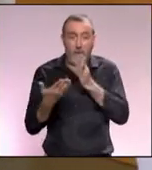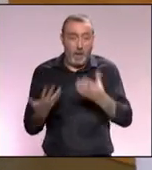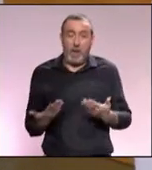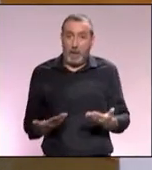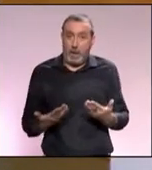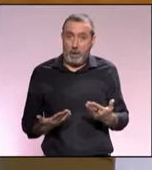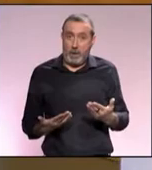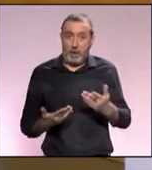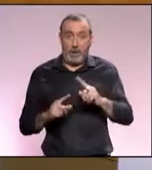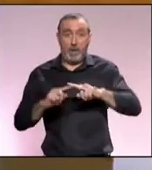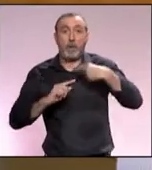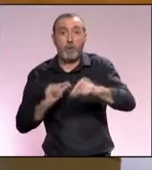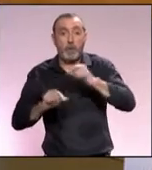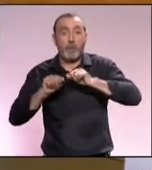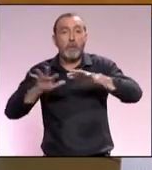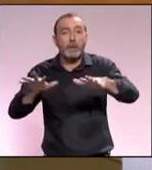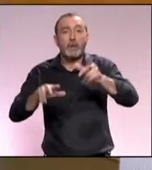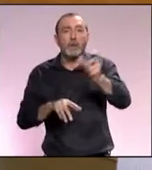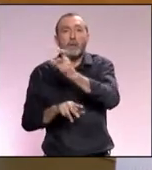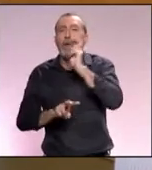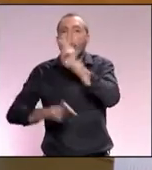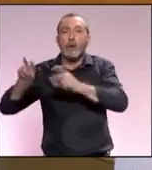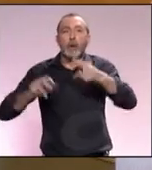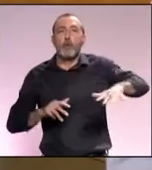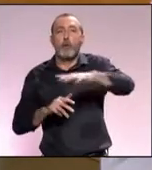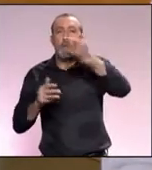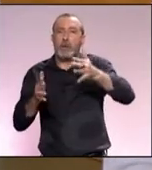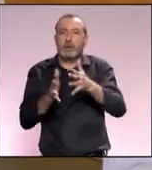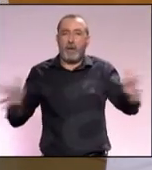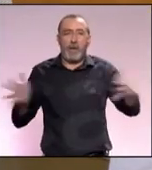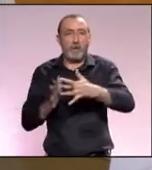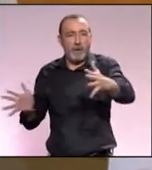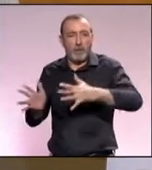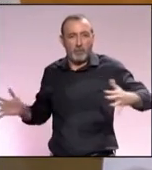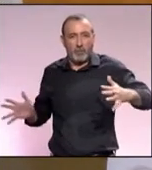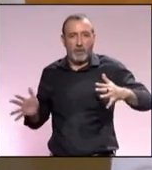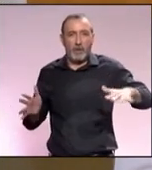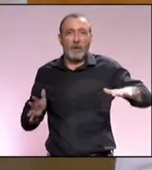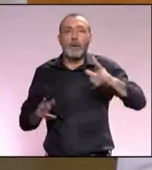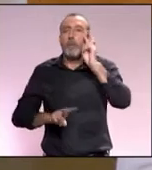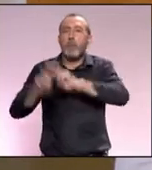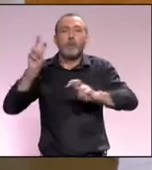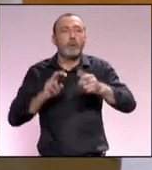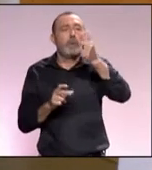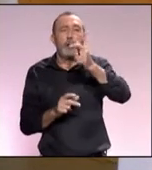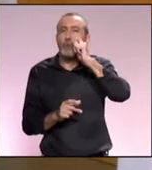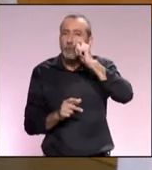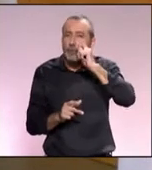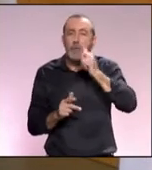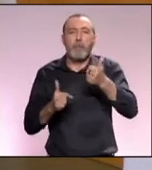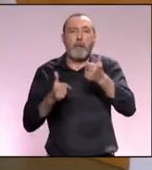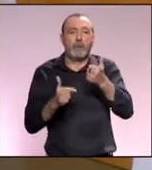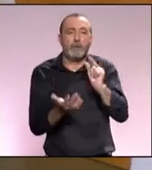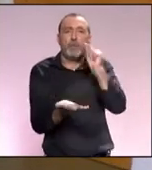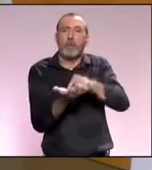en estos momentos después de la pandemia la gente va buscando espacios abiertos, va buscando cada vez más un